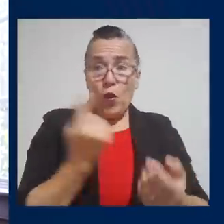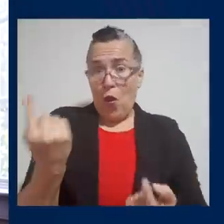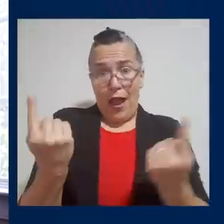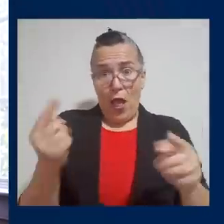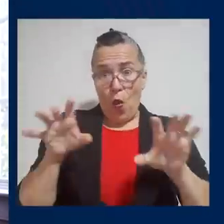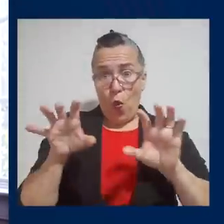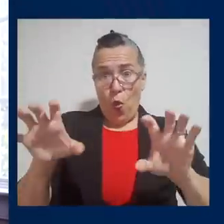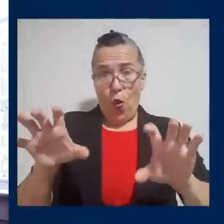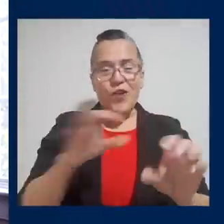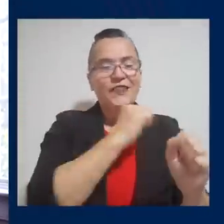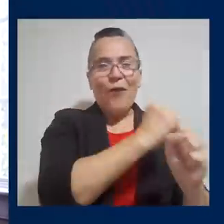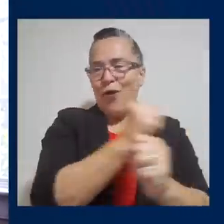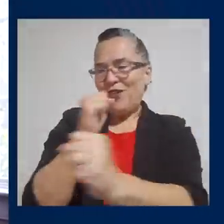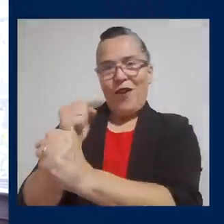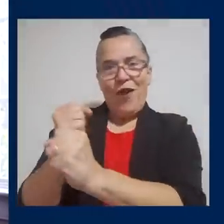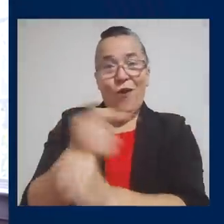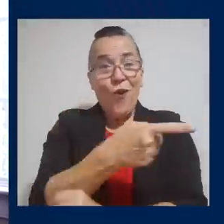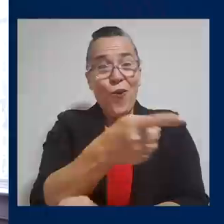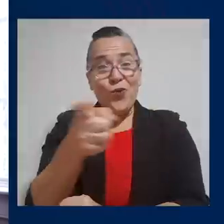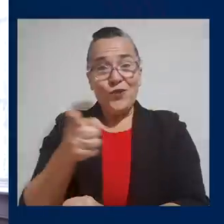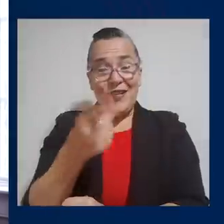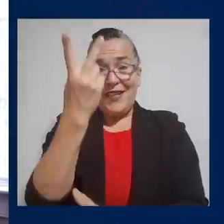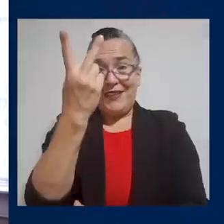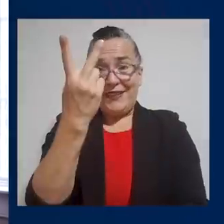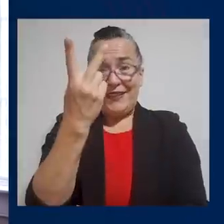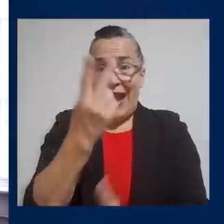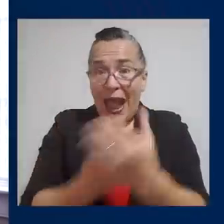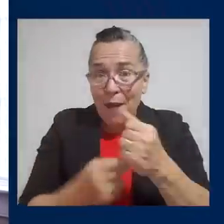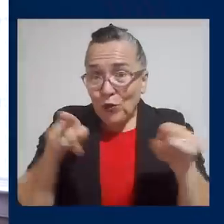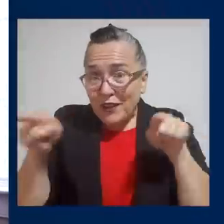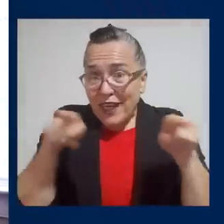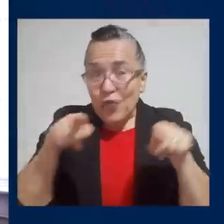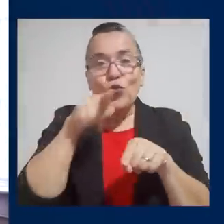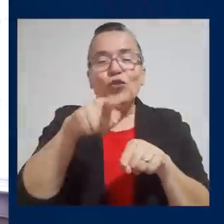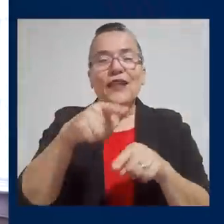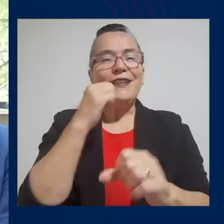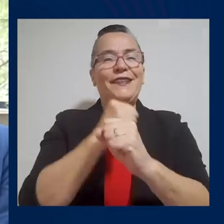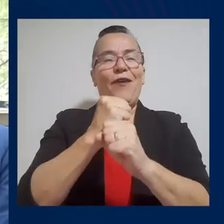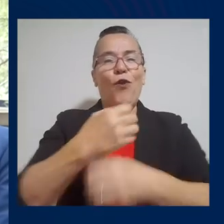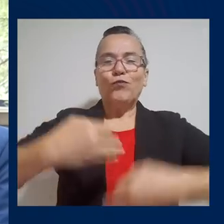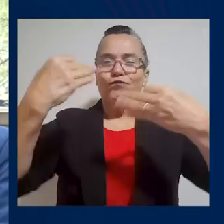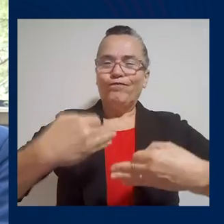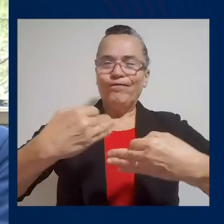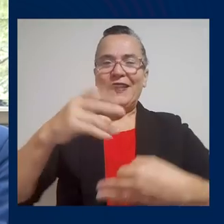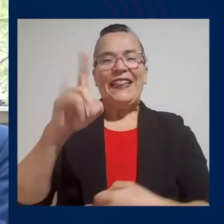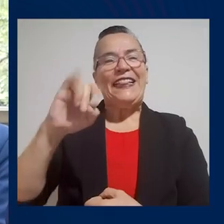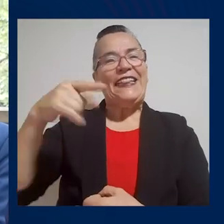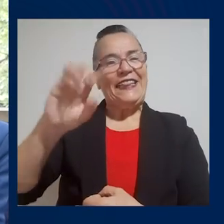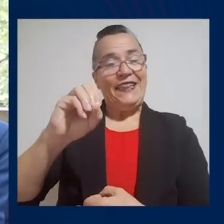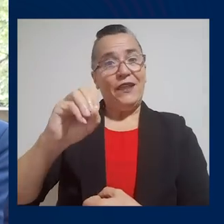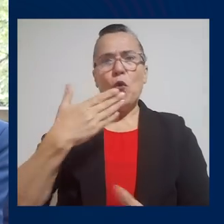su trabajo para que ustedes tengan un trabajo digno. Sigan las buenas